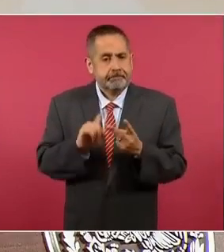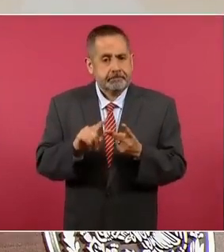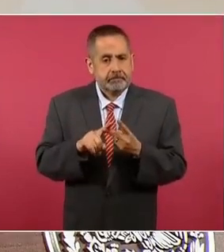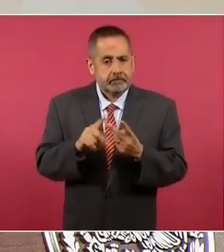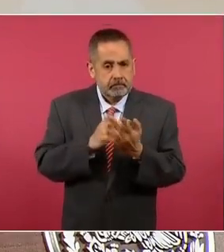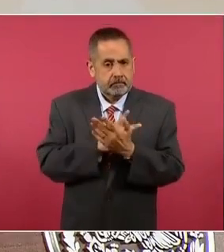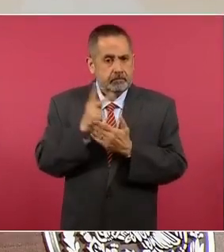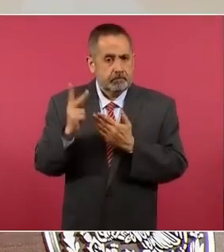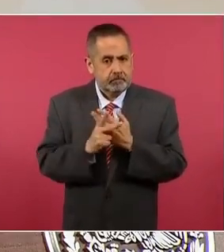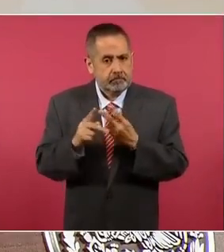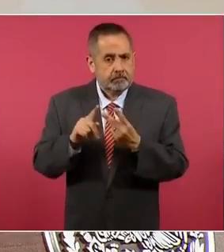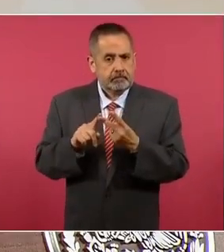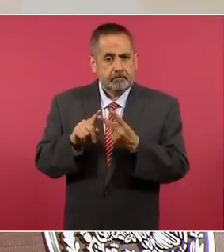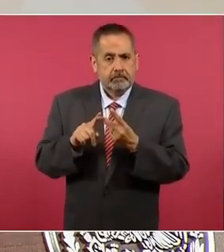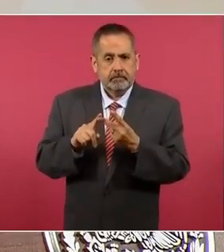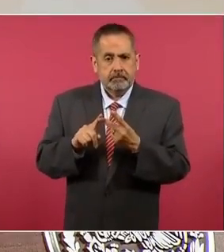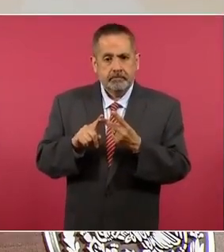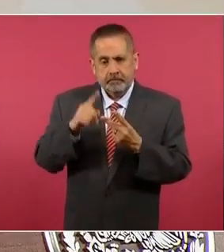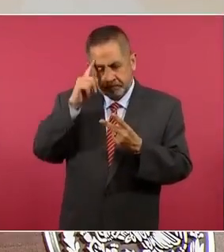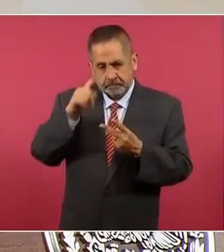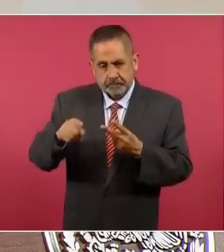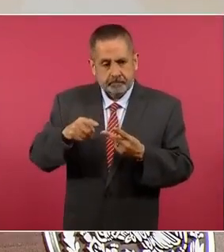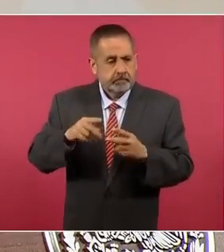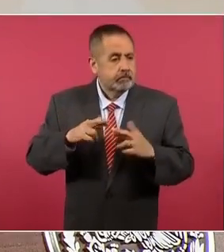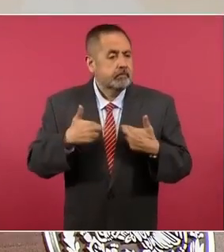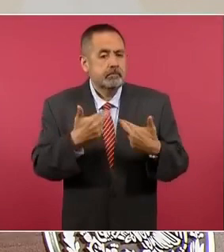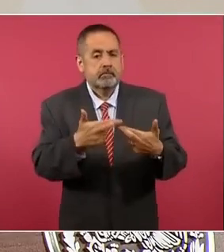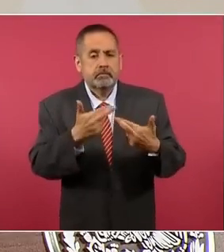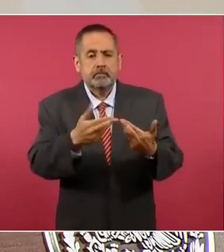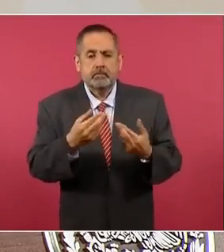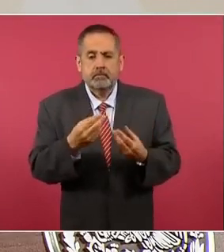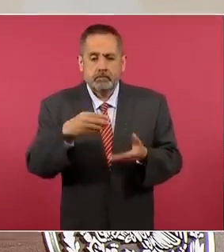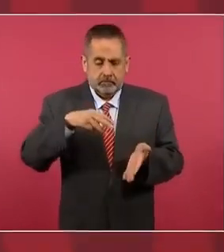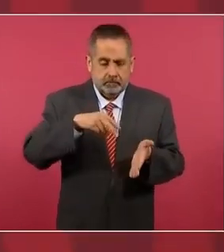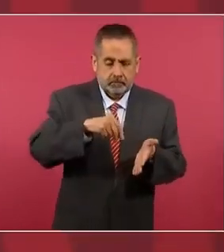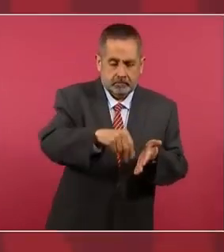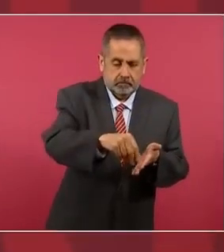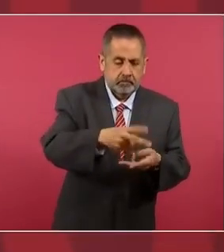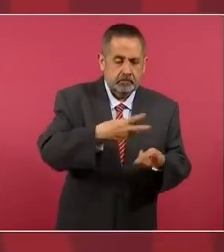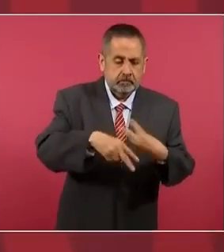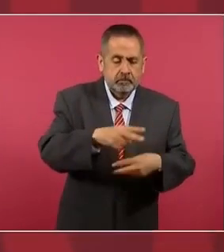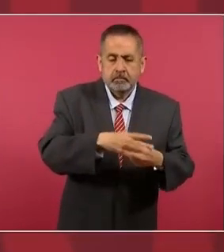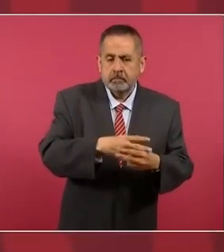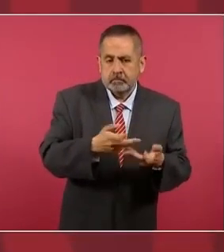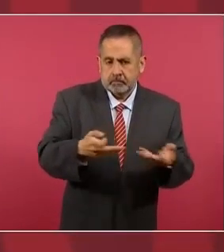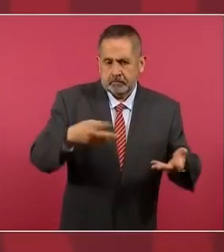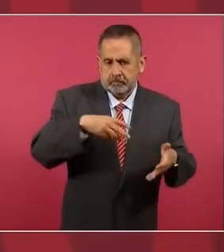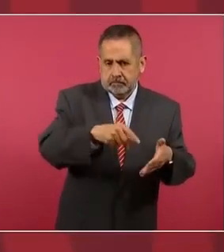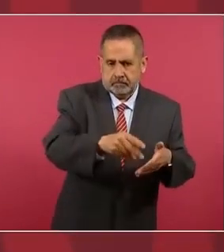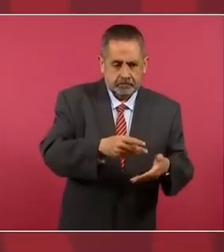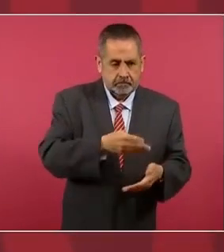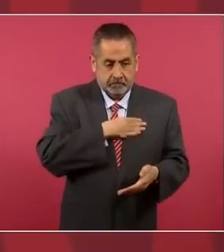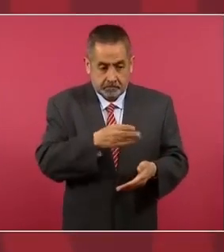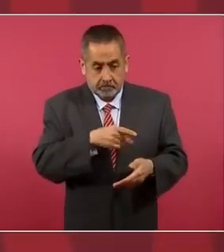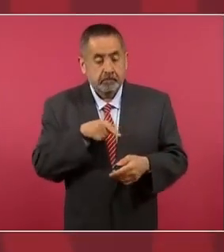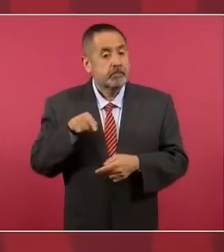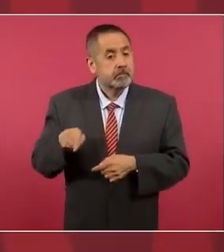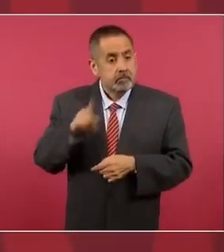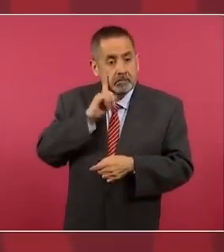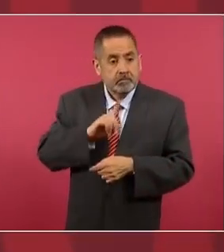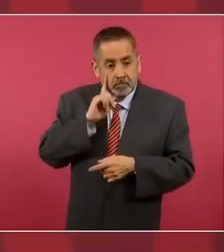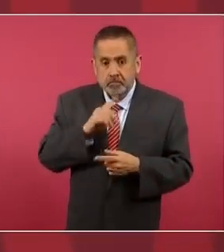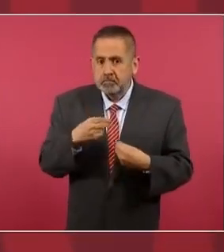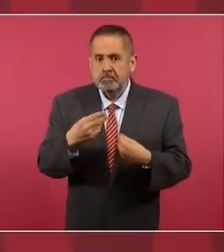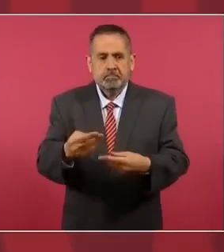de fertilizantes para la producción, ya la participación de las mujeres